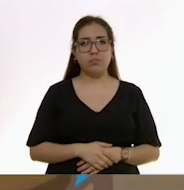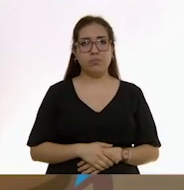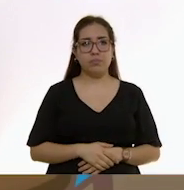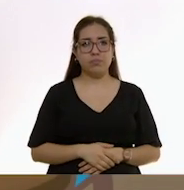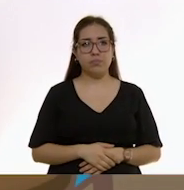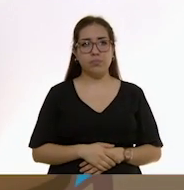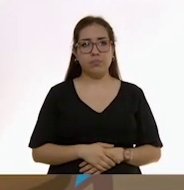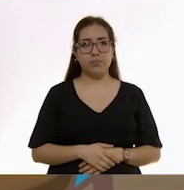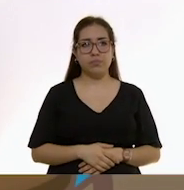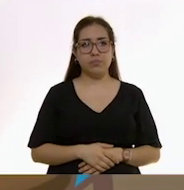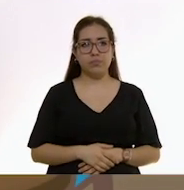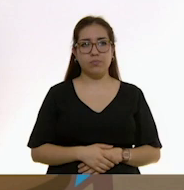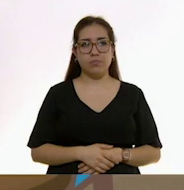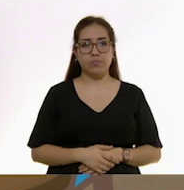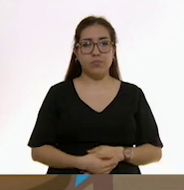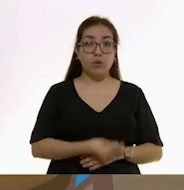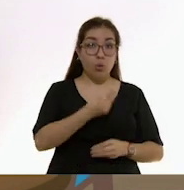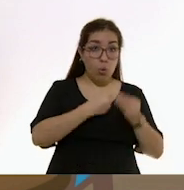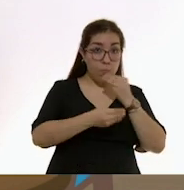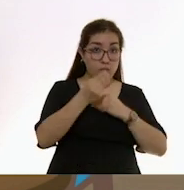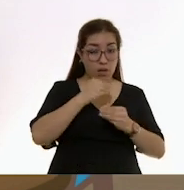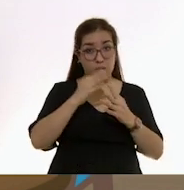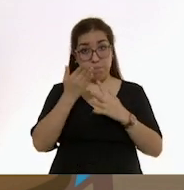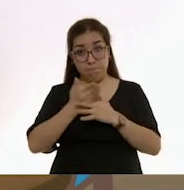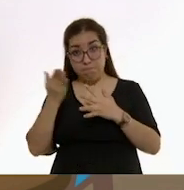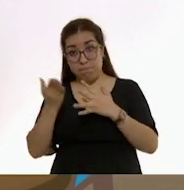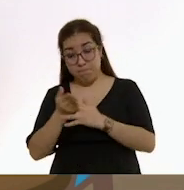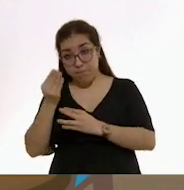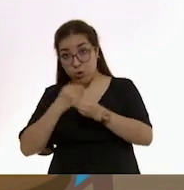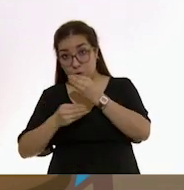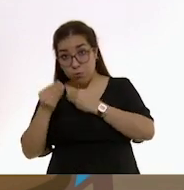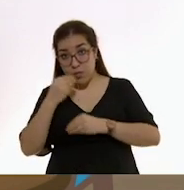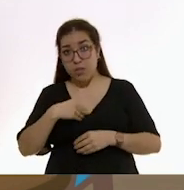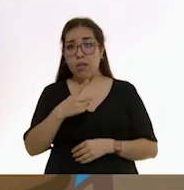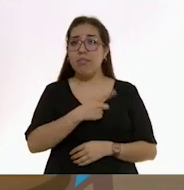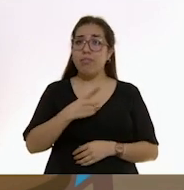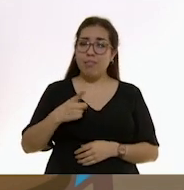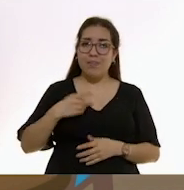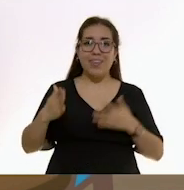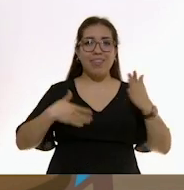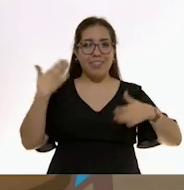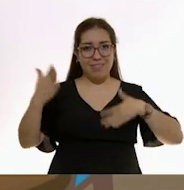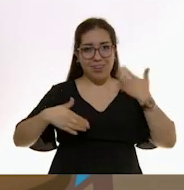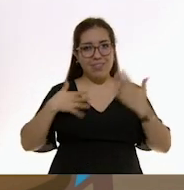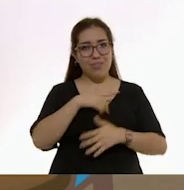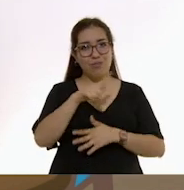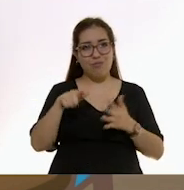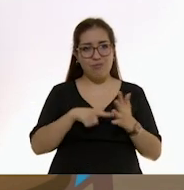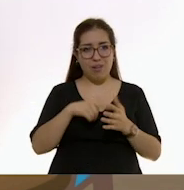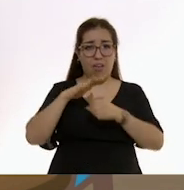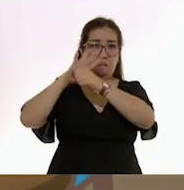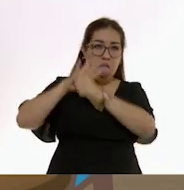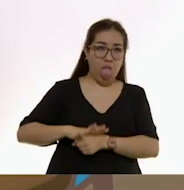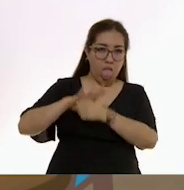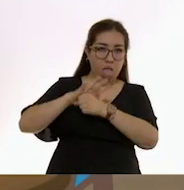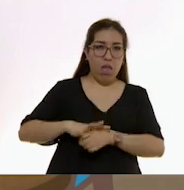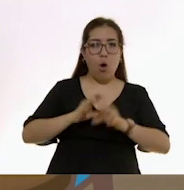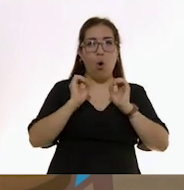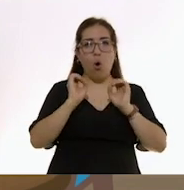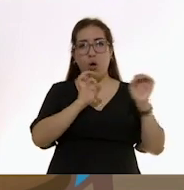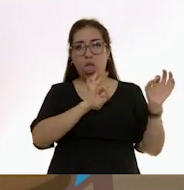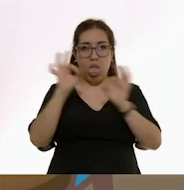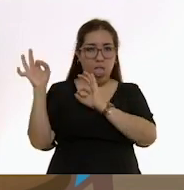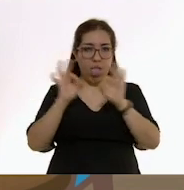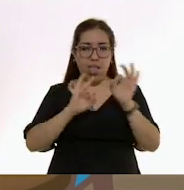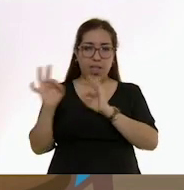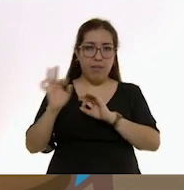Tanto las comidas como los refrigerios deben ser momentos agradables, libres de estrés o de distracciones como la